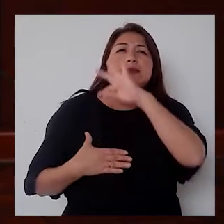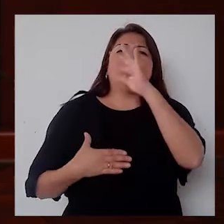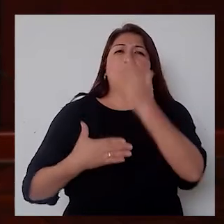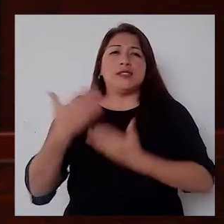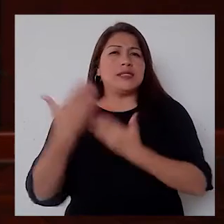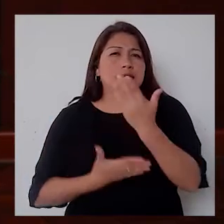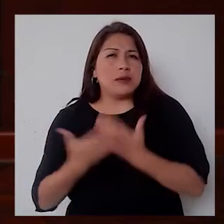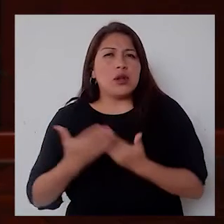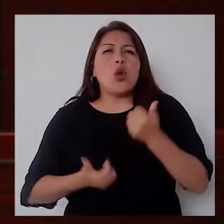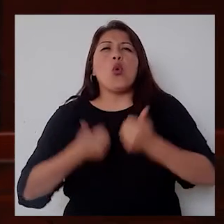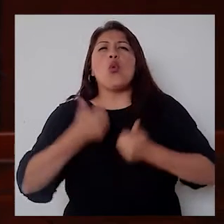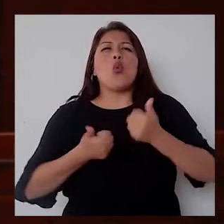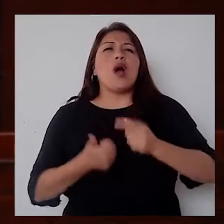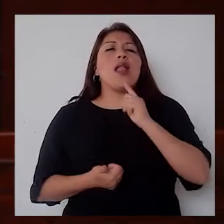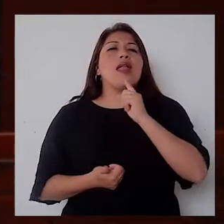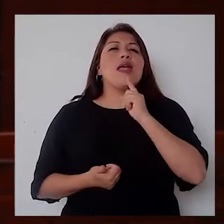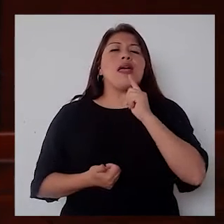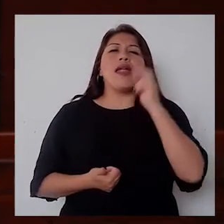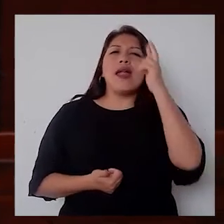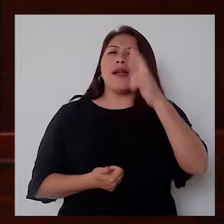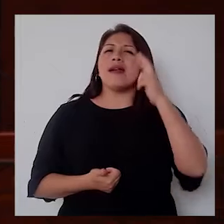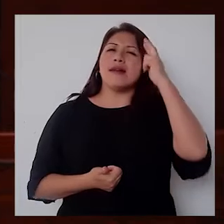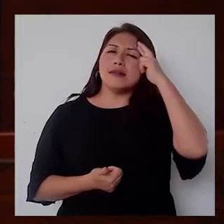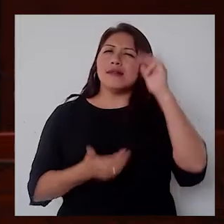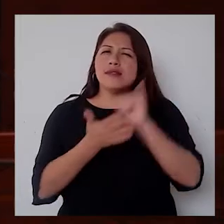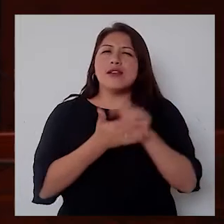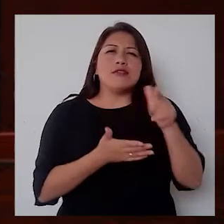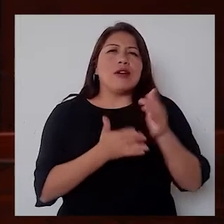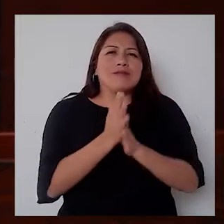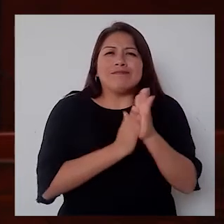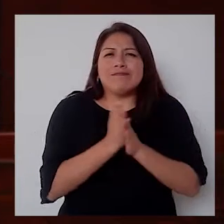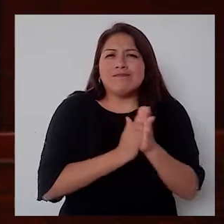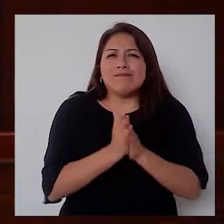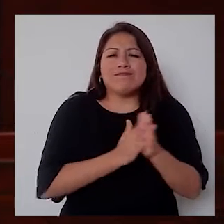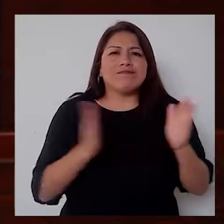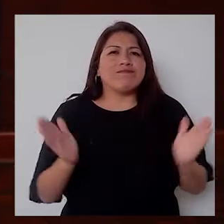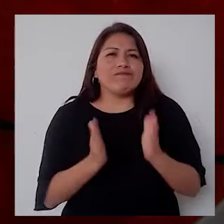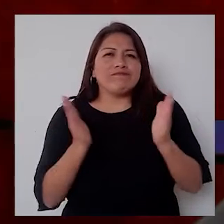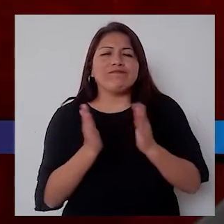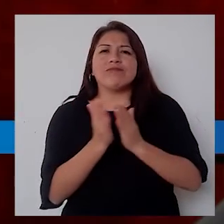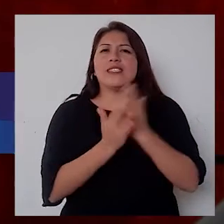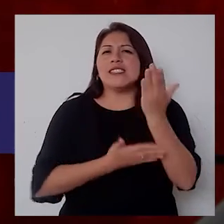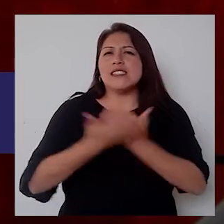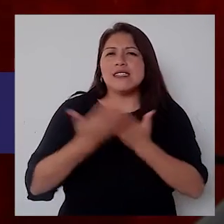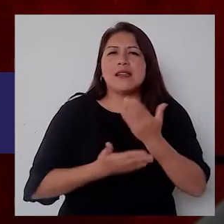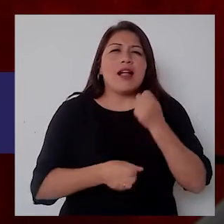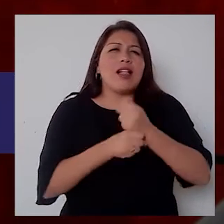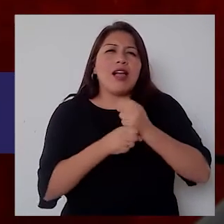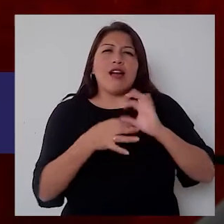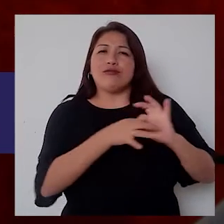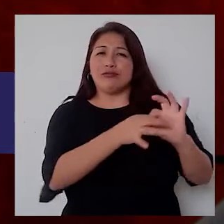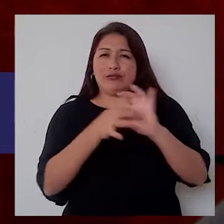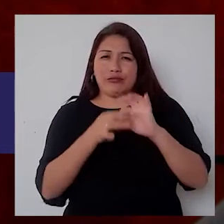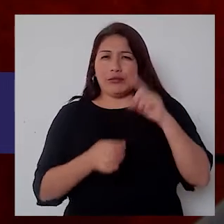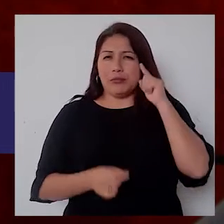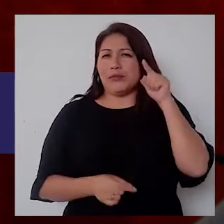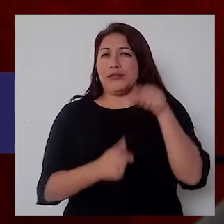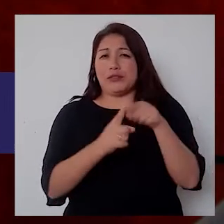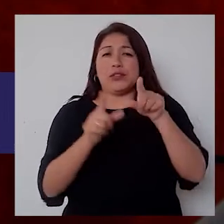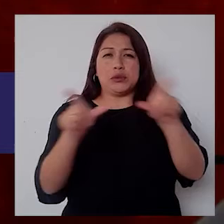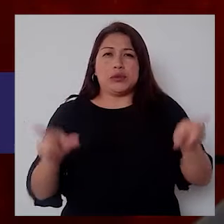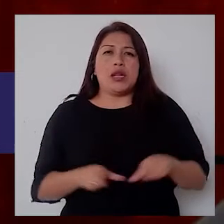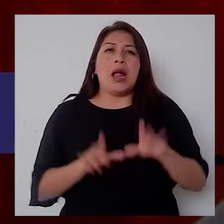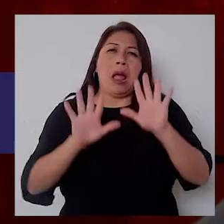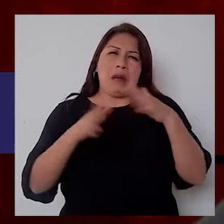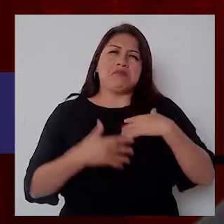motivación. ¿Qué es que lo motiva a usted trabajar a favor de las personas con discapacidad? Yo tengo una experiencia familiar. El